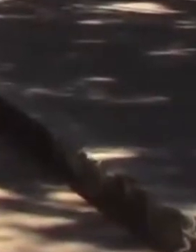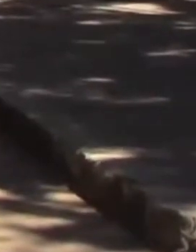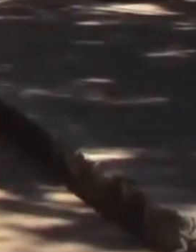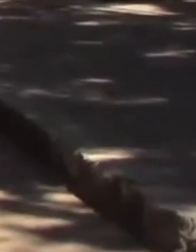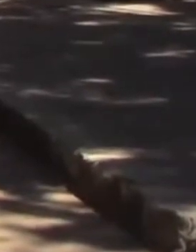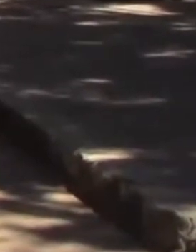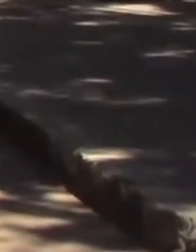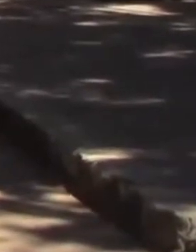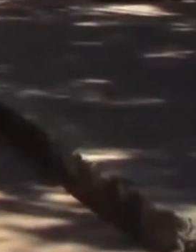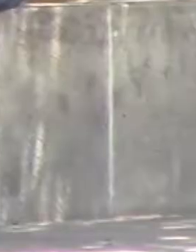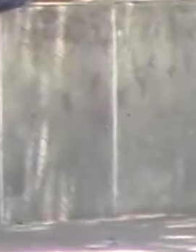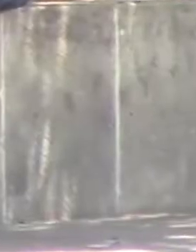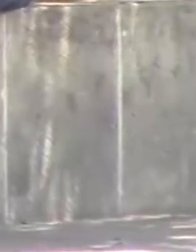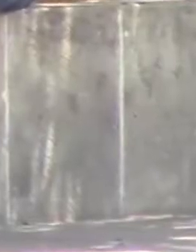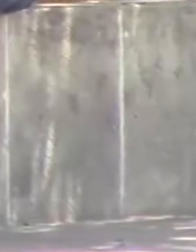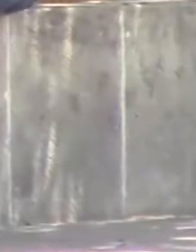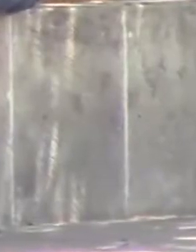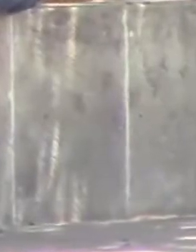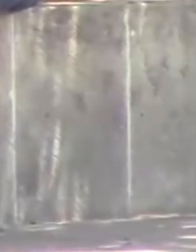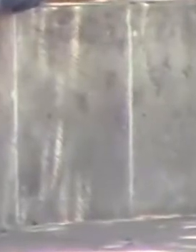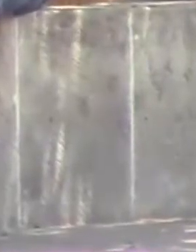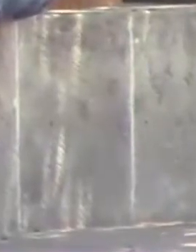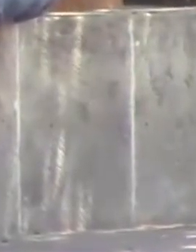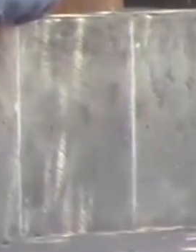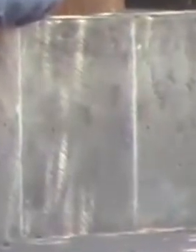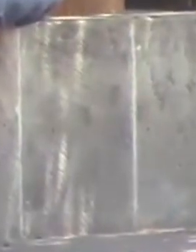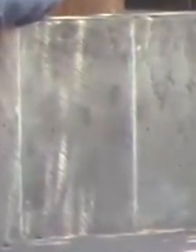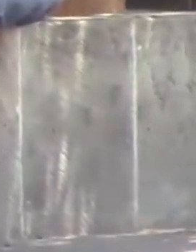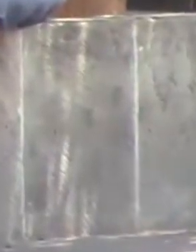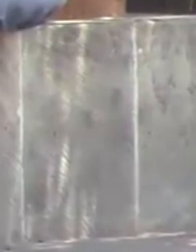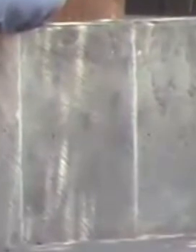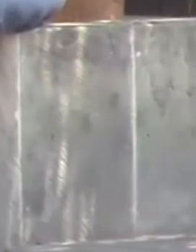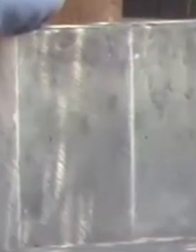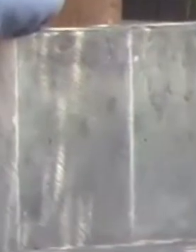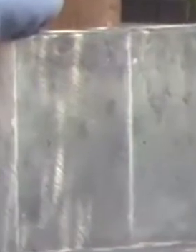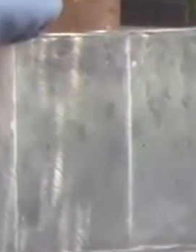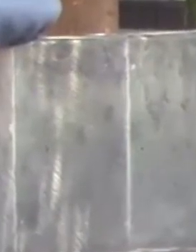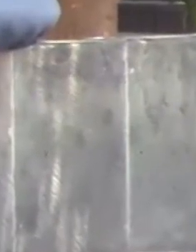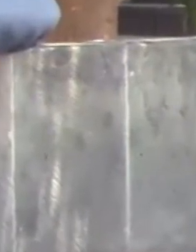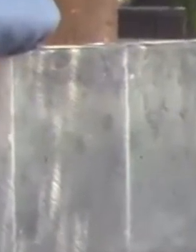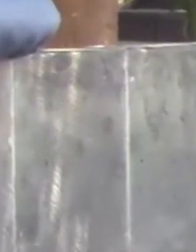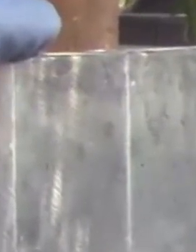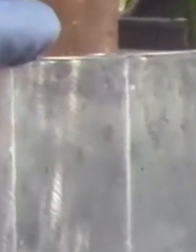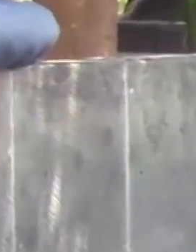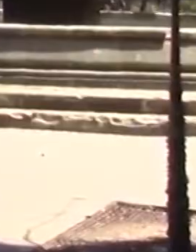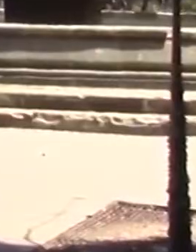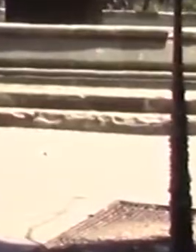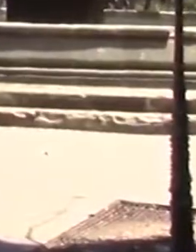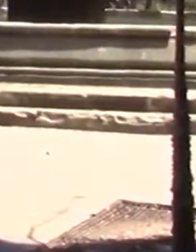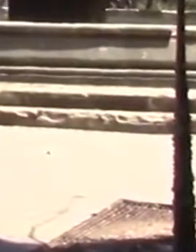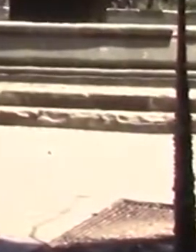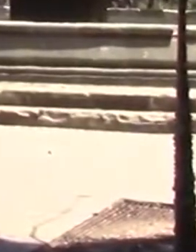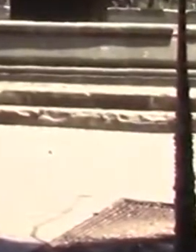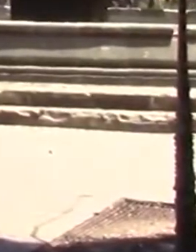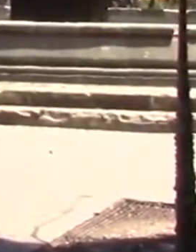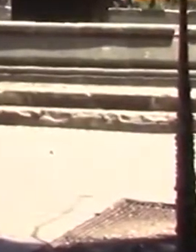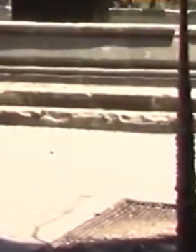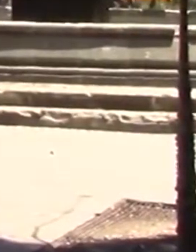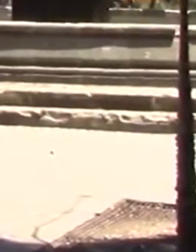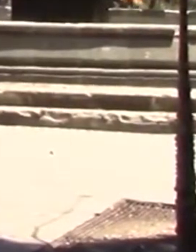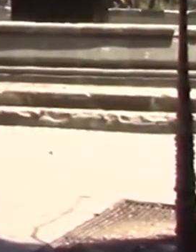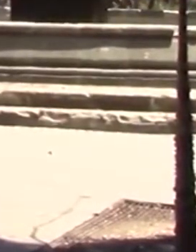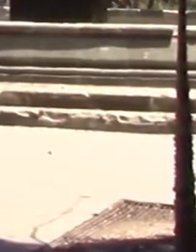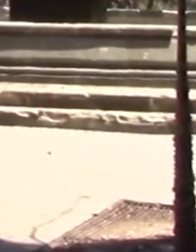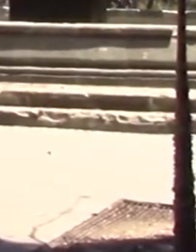transeúntes y aunque se pudiera considerar como una medida drástica el confinamiento o la cuarentena de la población, la finalidad es la de hacer frente a este